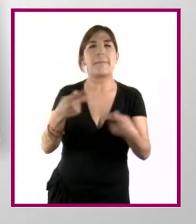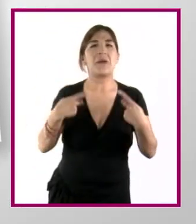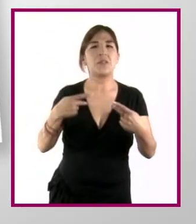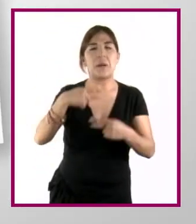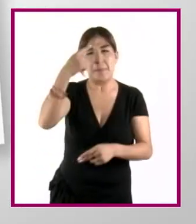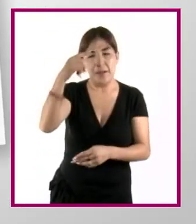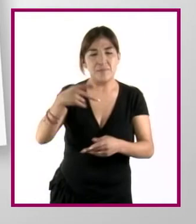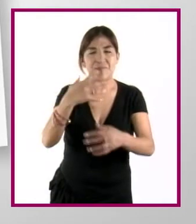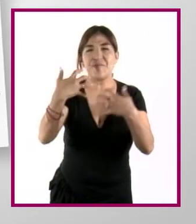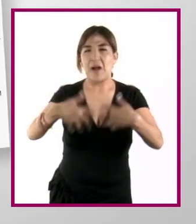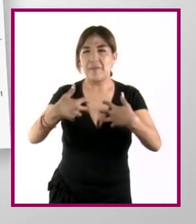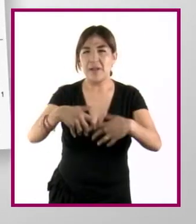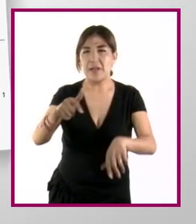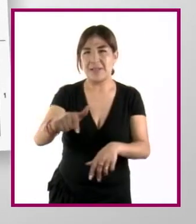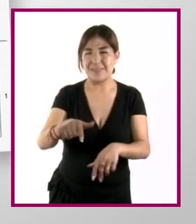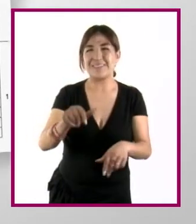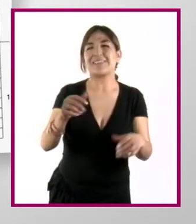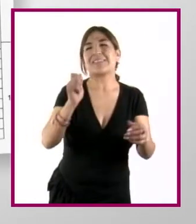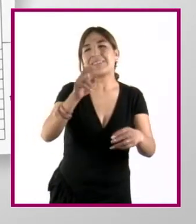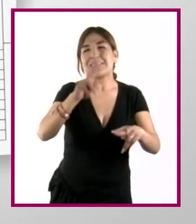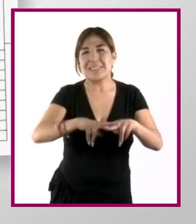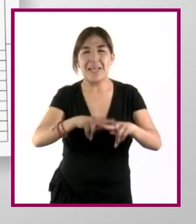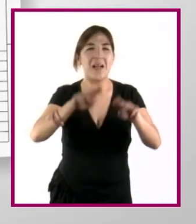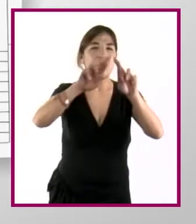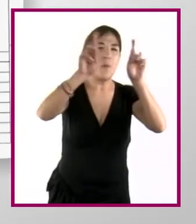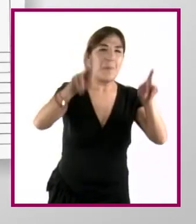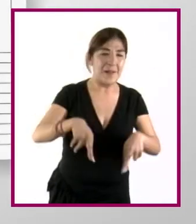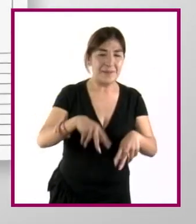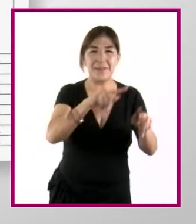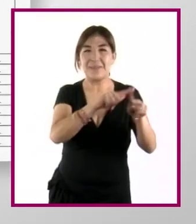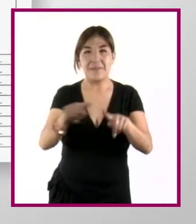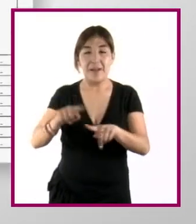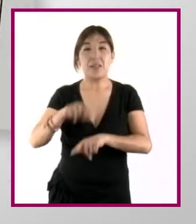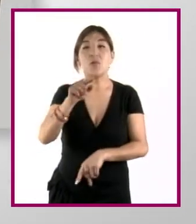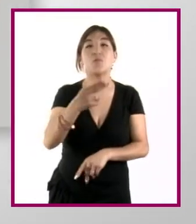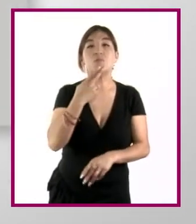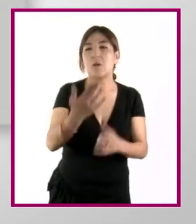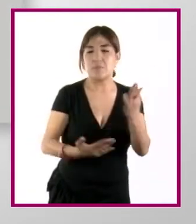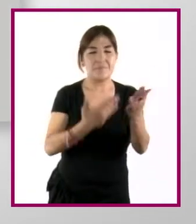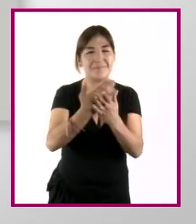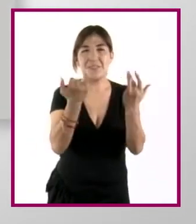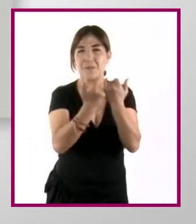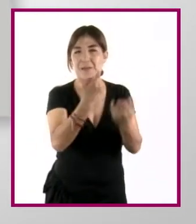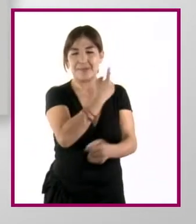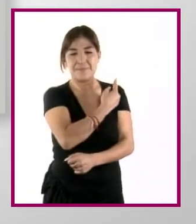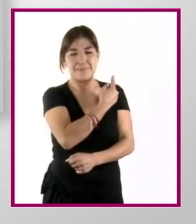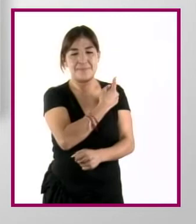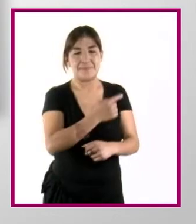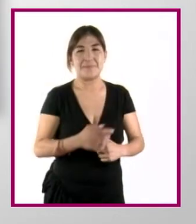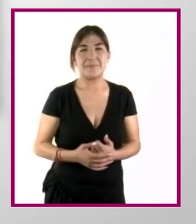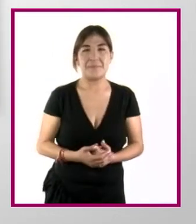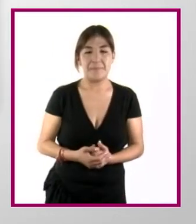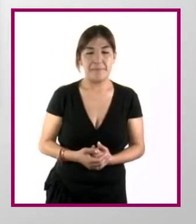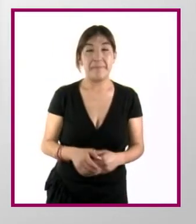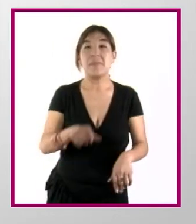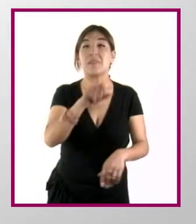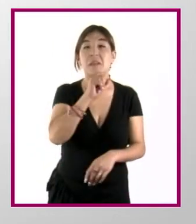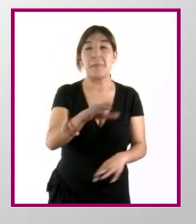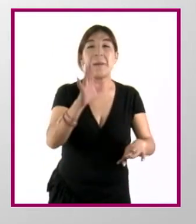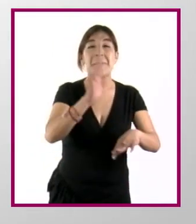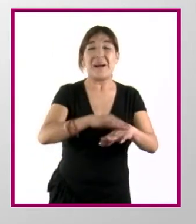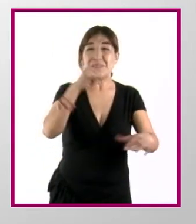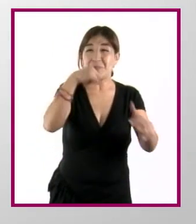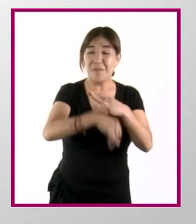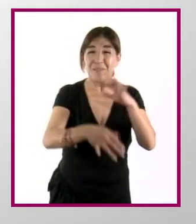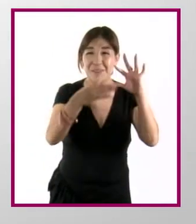Su uso es común como explicación del funcionamiento de los elementos que proponen en el plano en cuestión. También en el uso más detallado